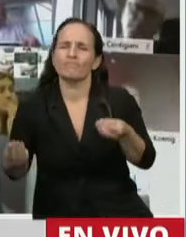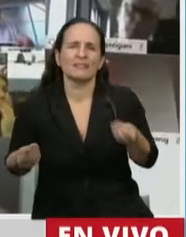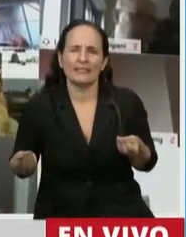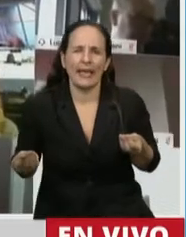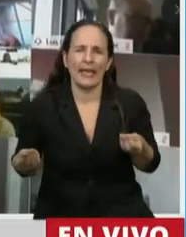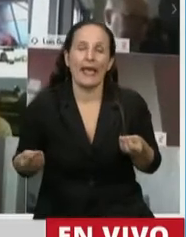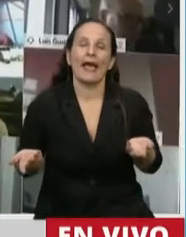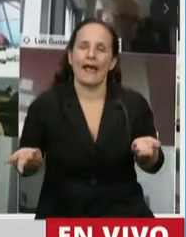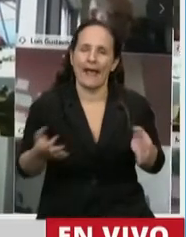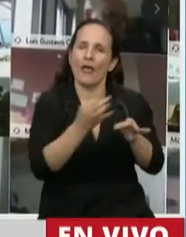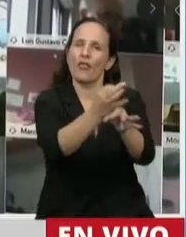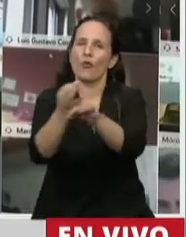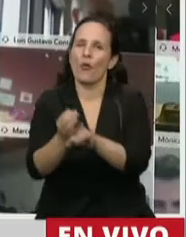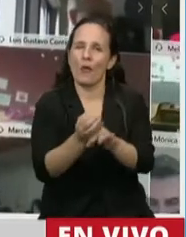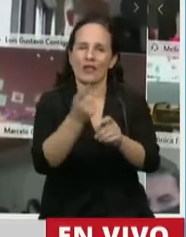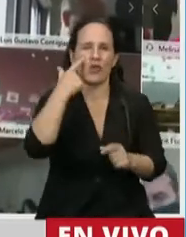las desigualdades educativas.